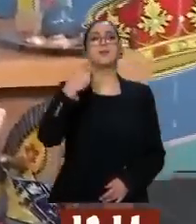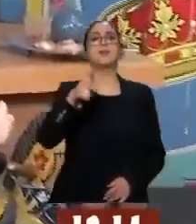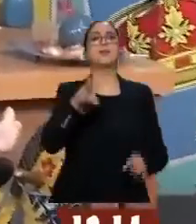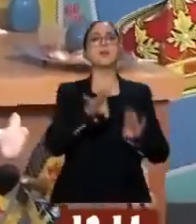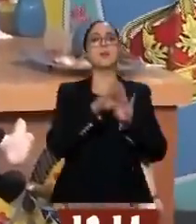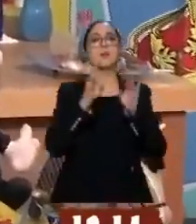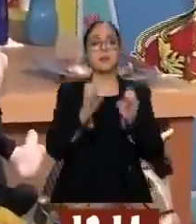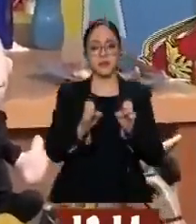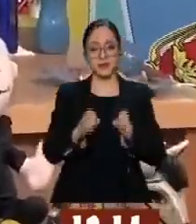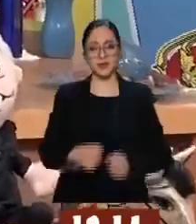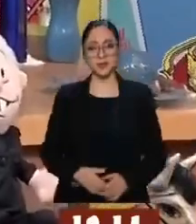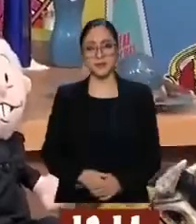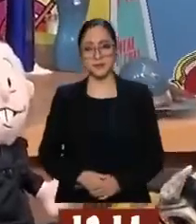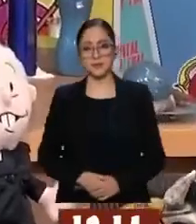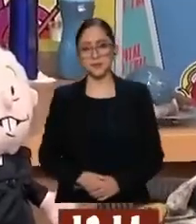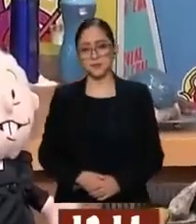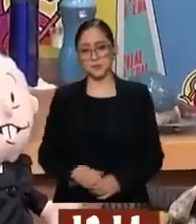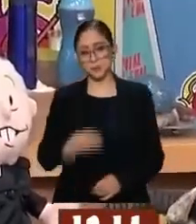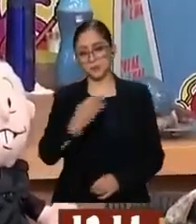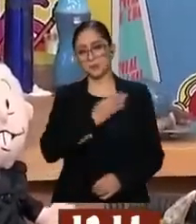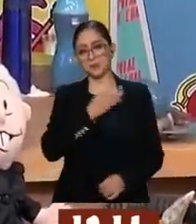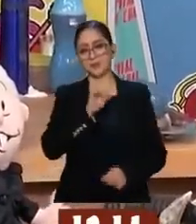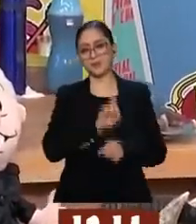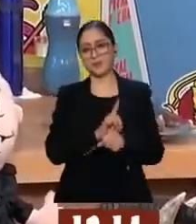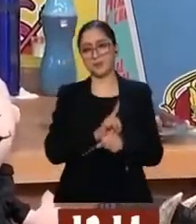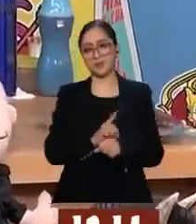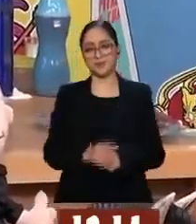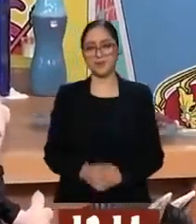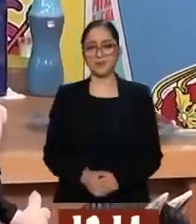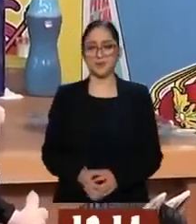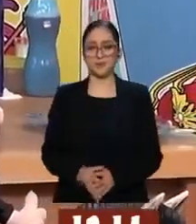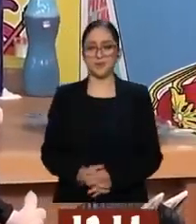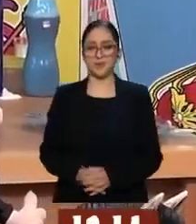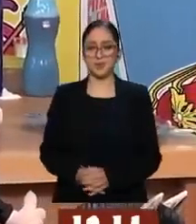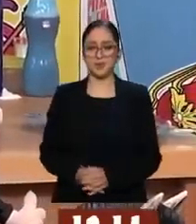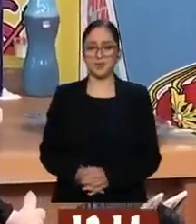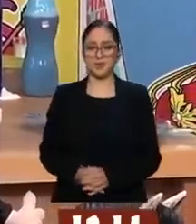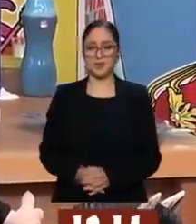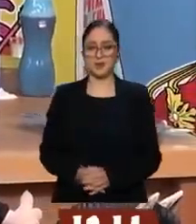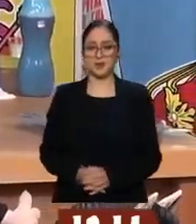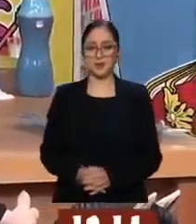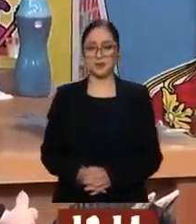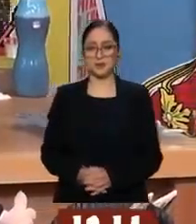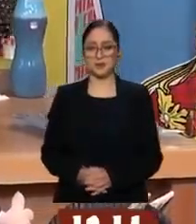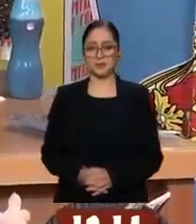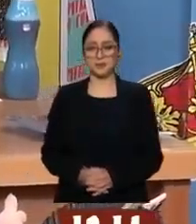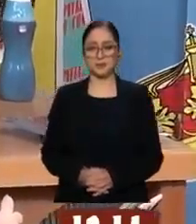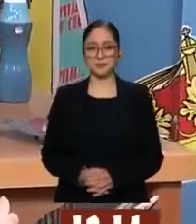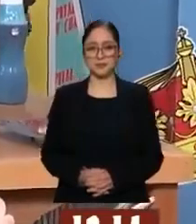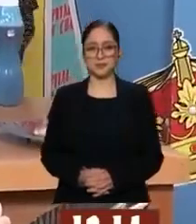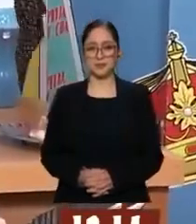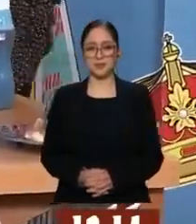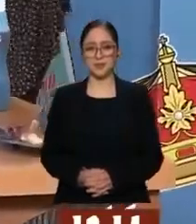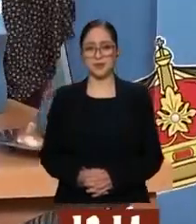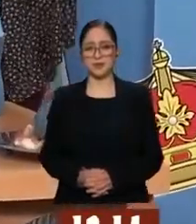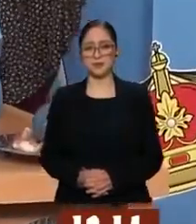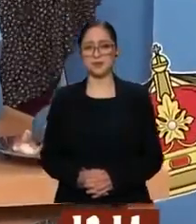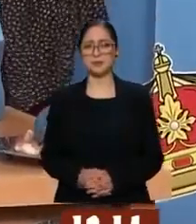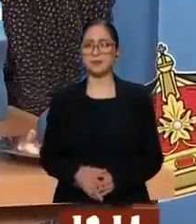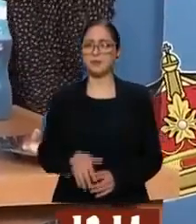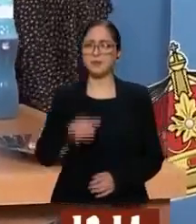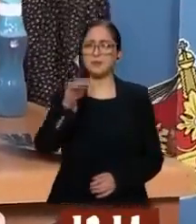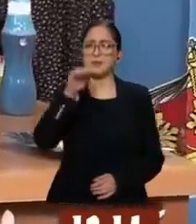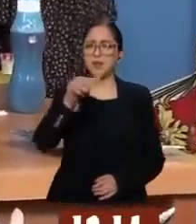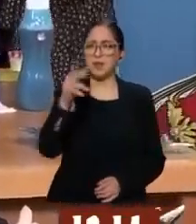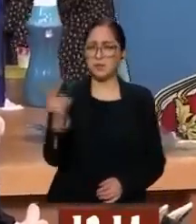¡Buenos días, Rafa! ¡Qué lindo, qué lindo! ¿Cómo andan? ¡Es que se me quedan rivescos! Oye, oye, a ver, a ver, ¿cómo está eso